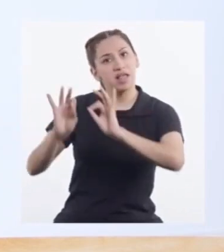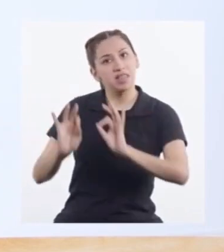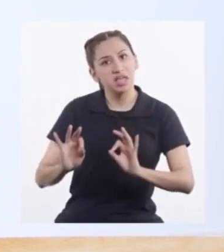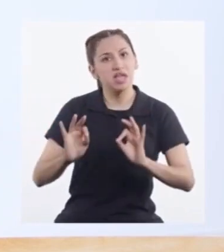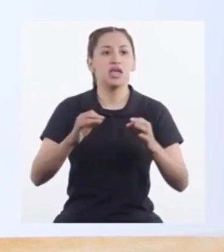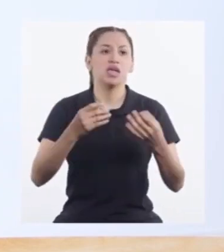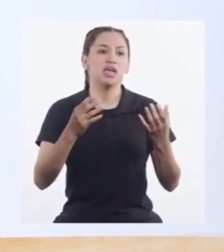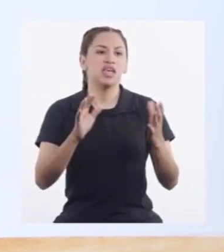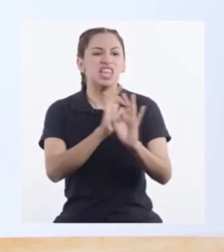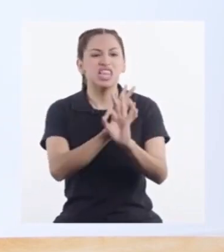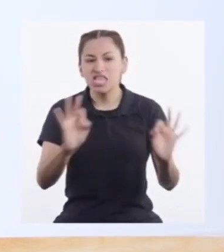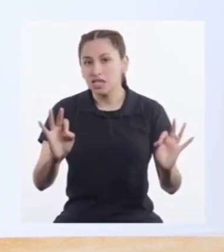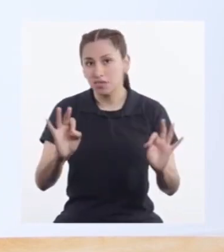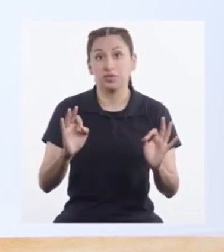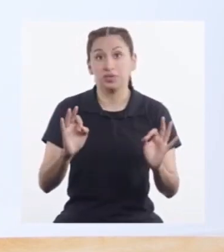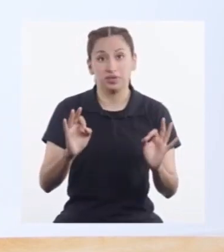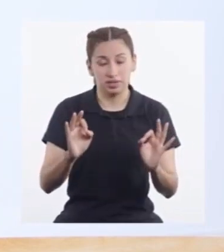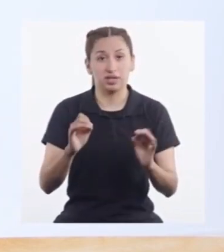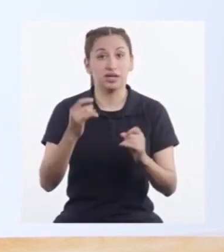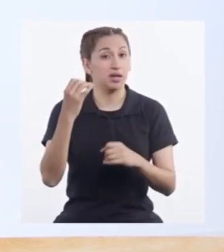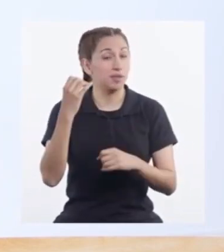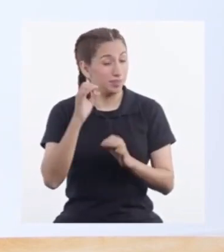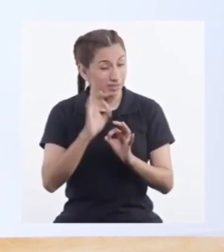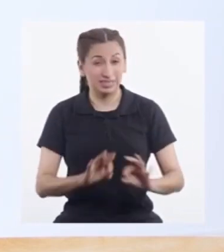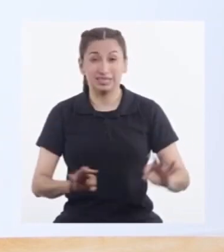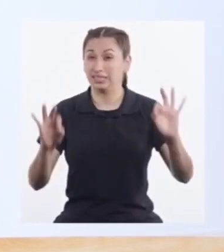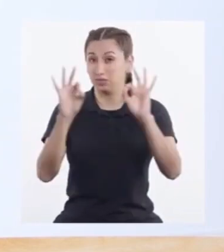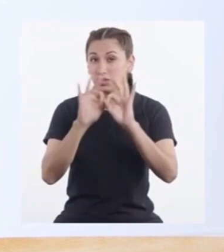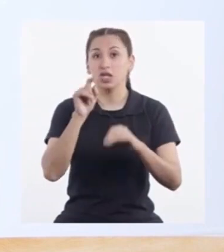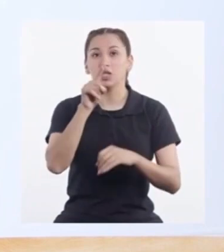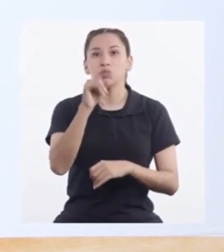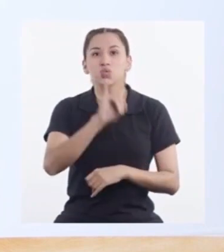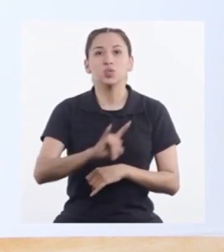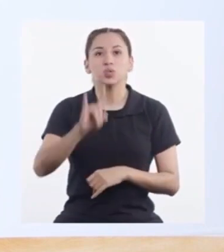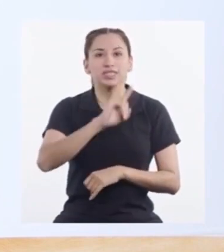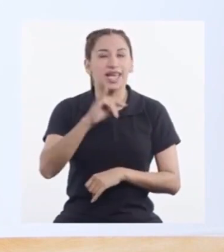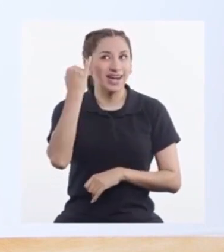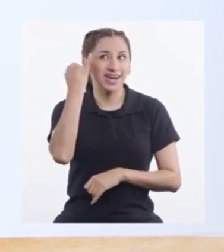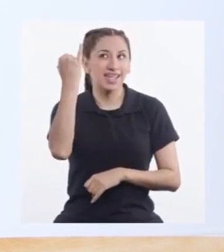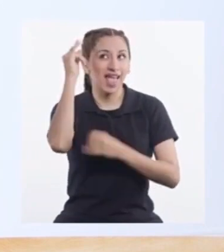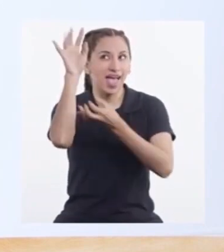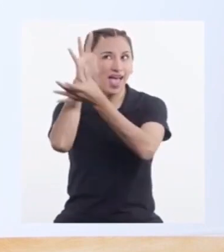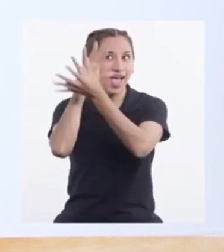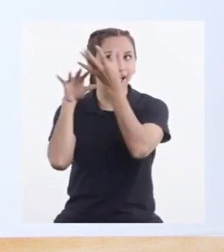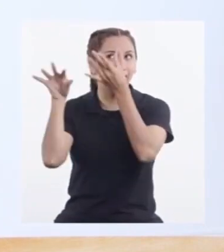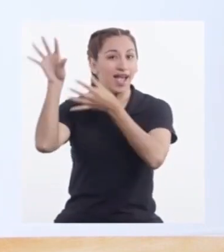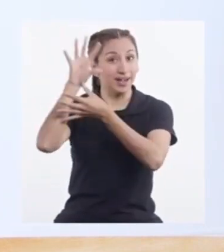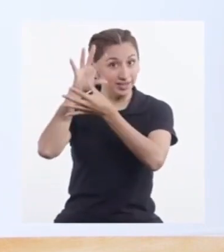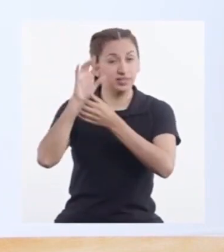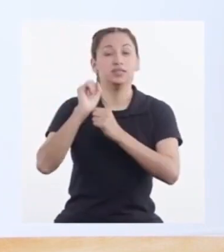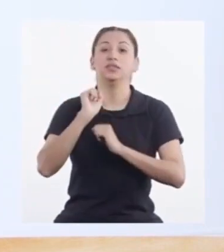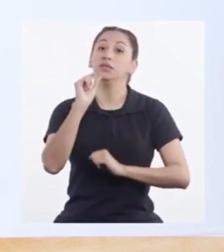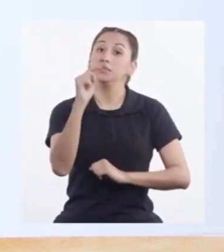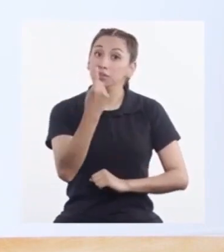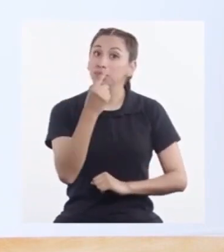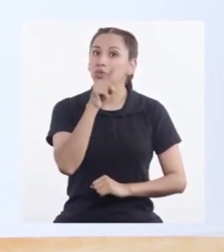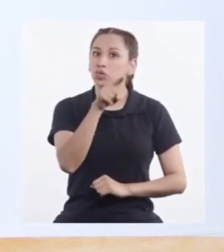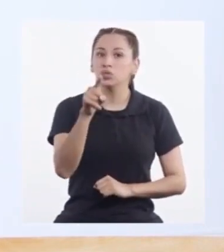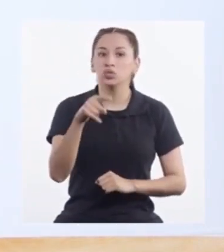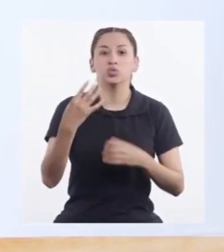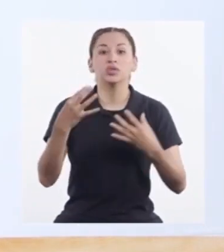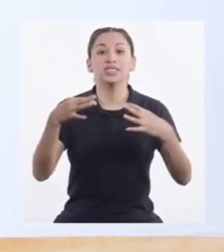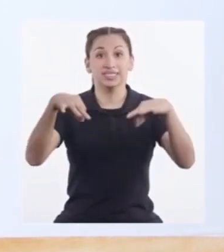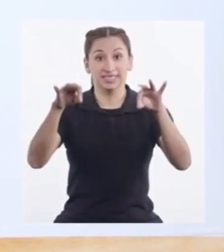limpio Una sábana Lo más importante Es utilizar La imaginación Primero Vamos a sacudir